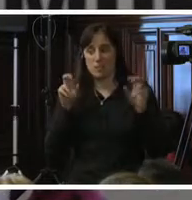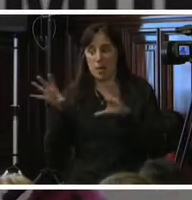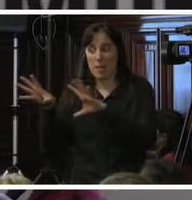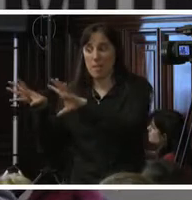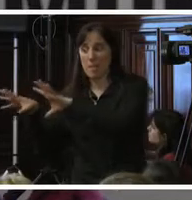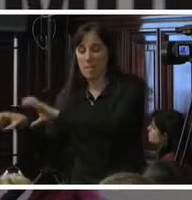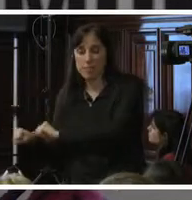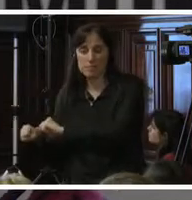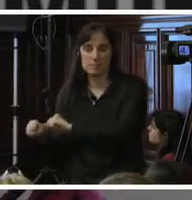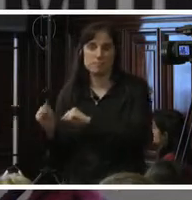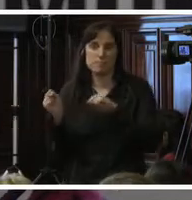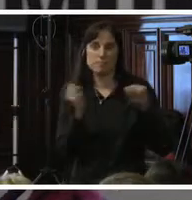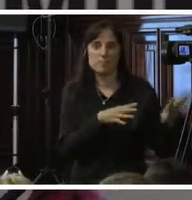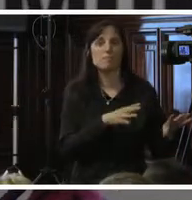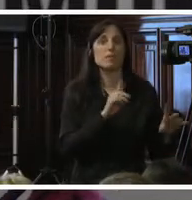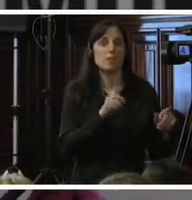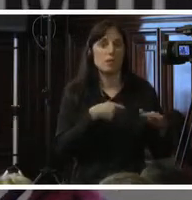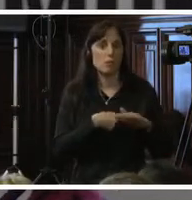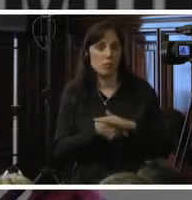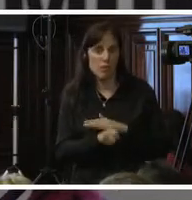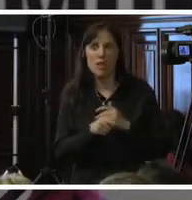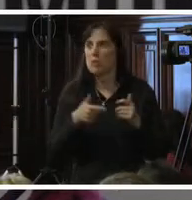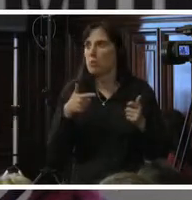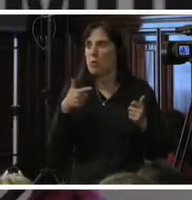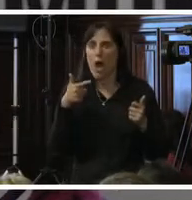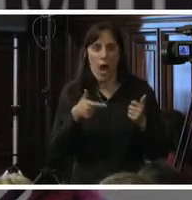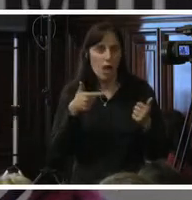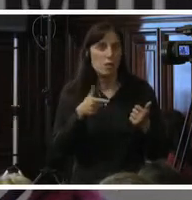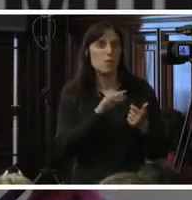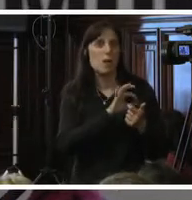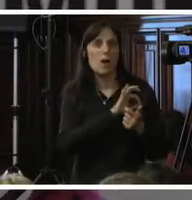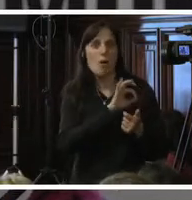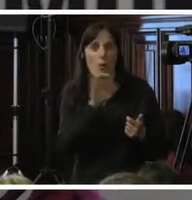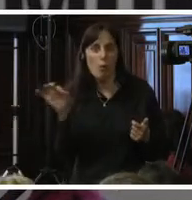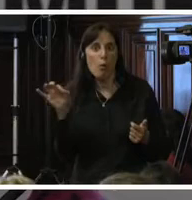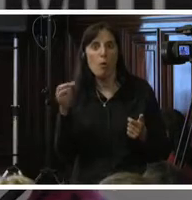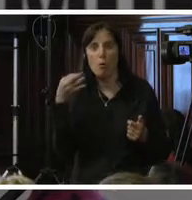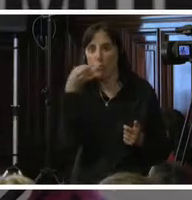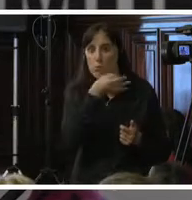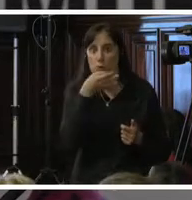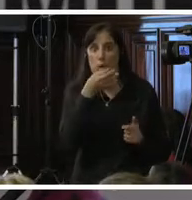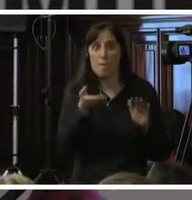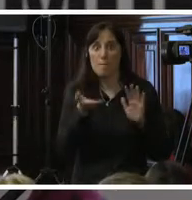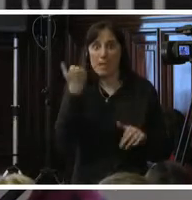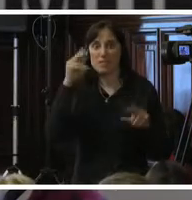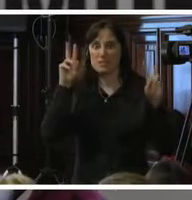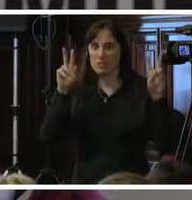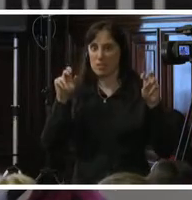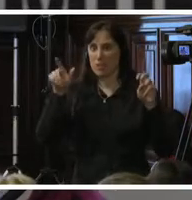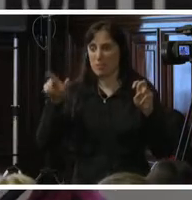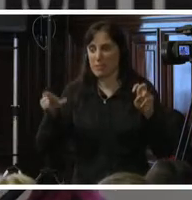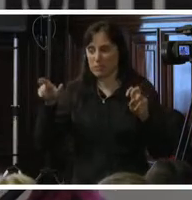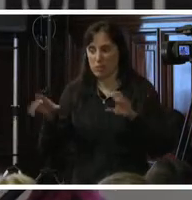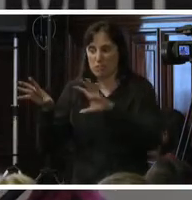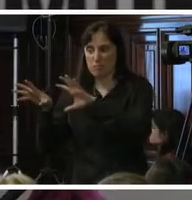personas que en el contrabando de armas o en el contrabando de drogas. Pero el hecho